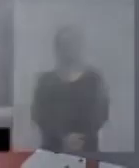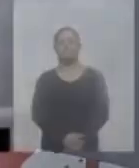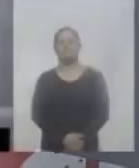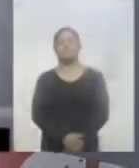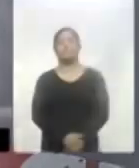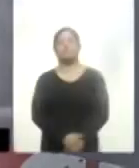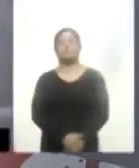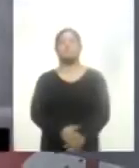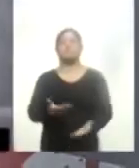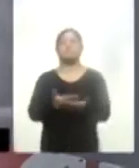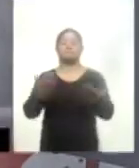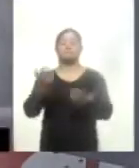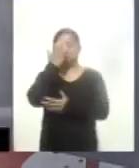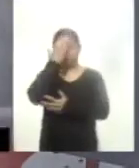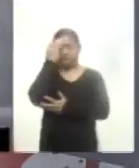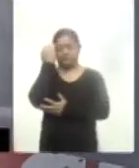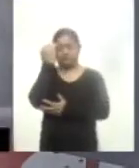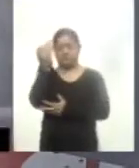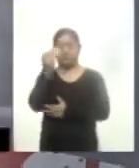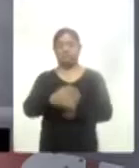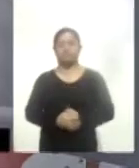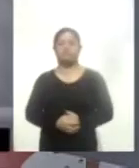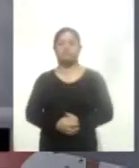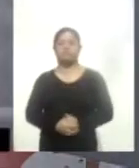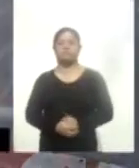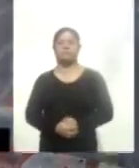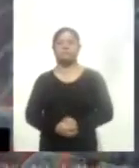Vamos a conocer el reporte del clima para las próximas horas.